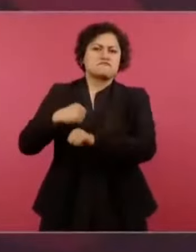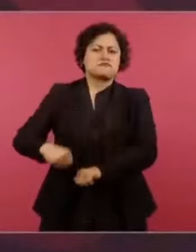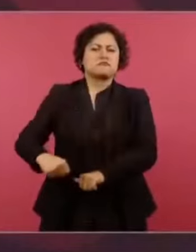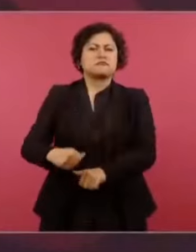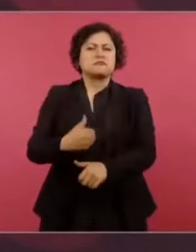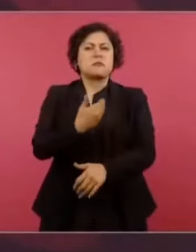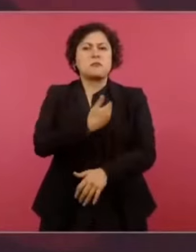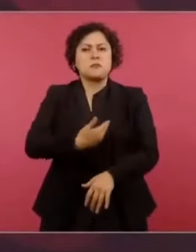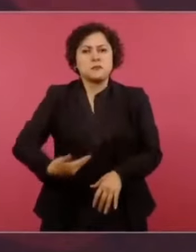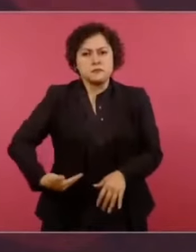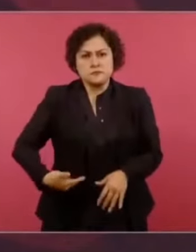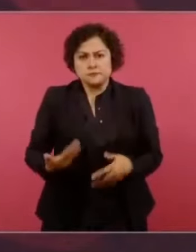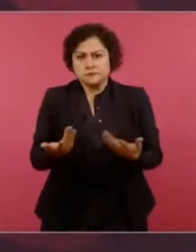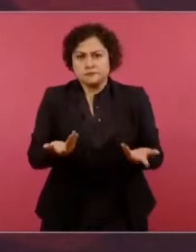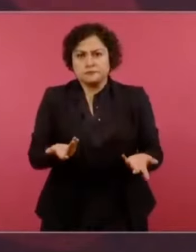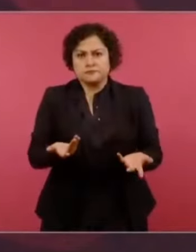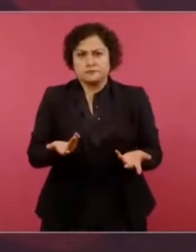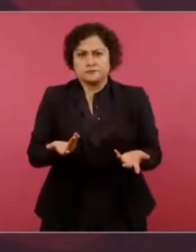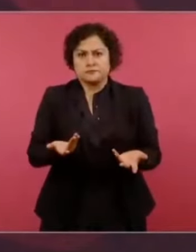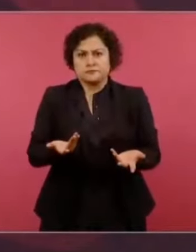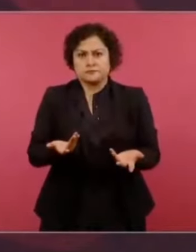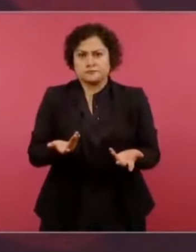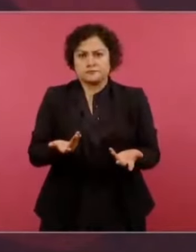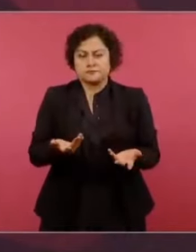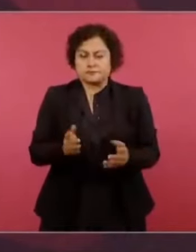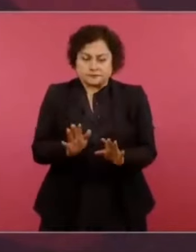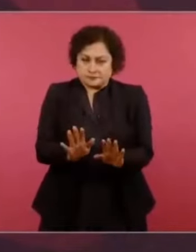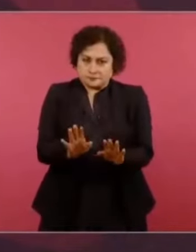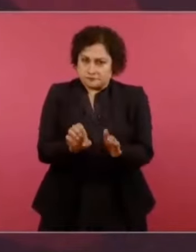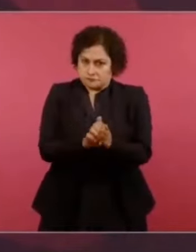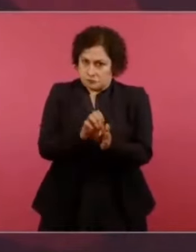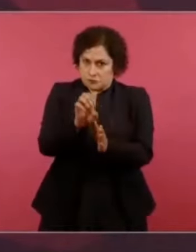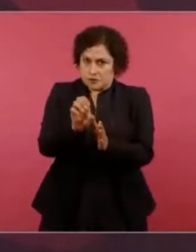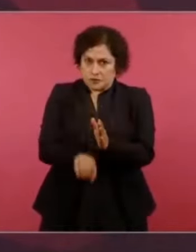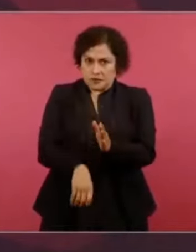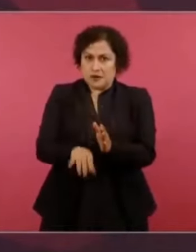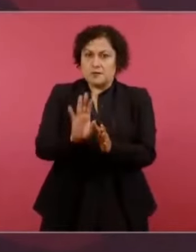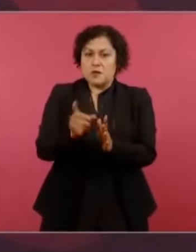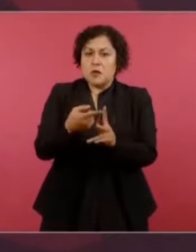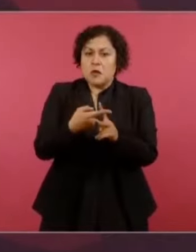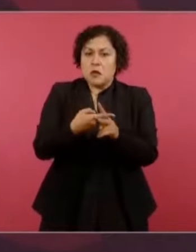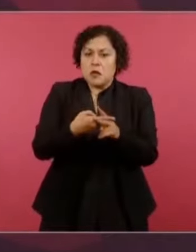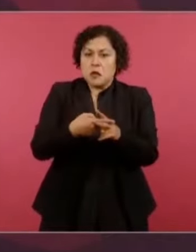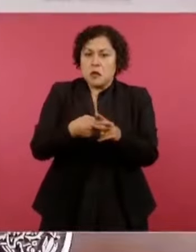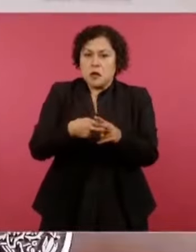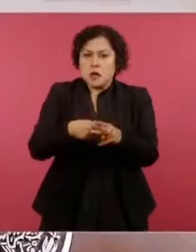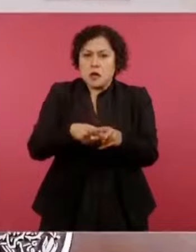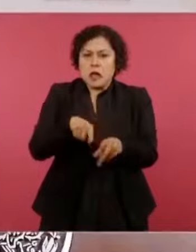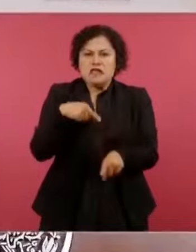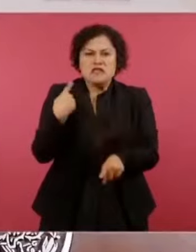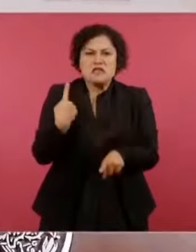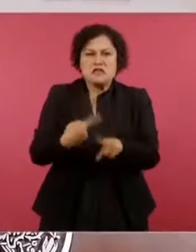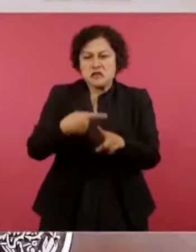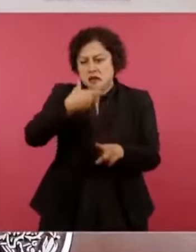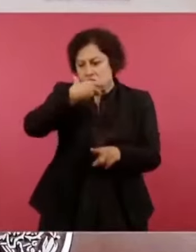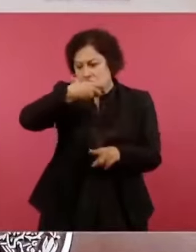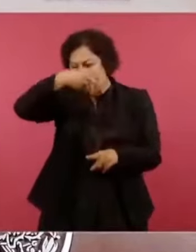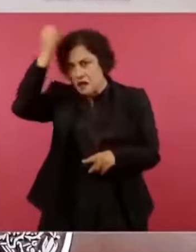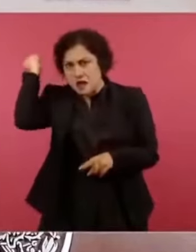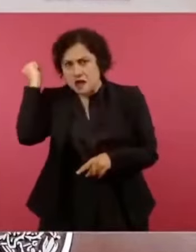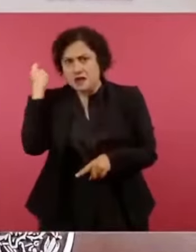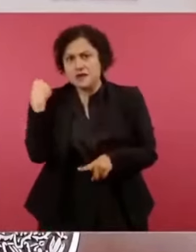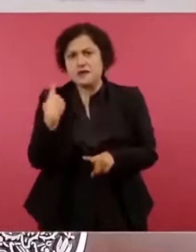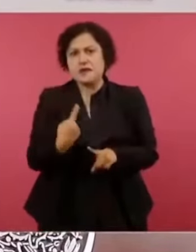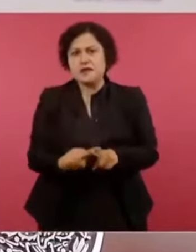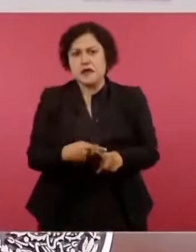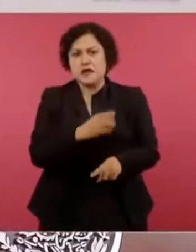destapaba, pero eso tardó